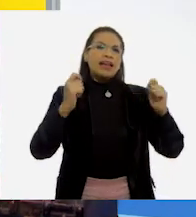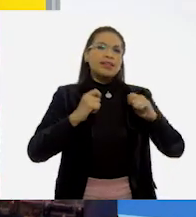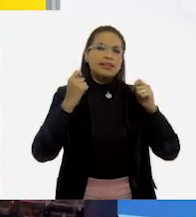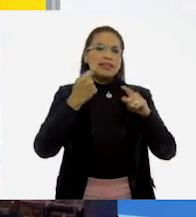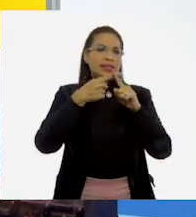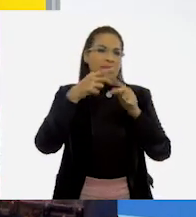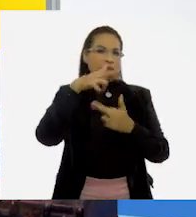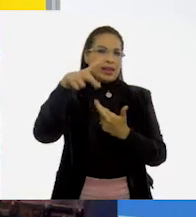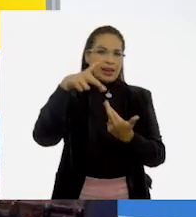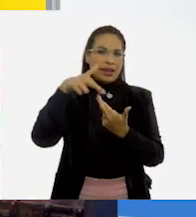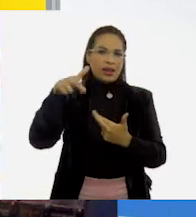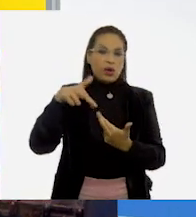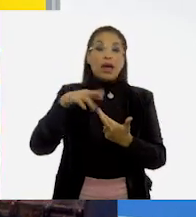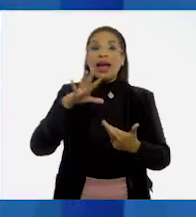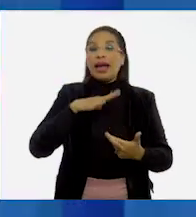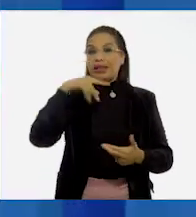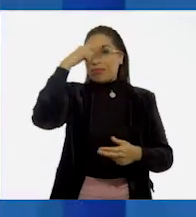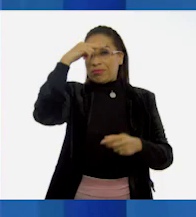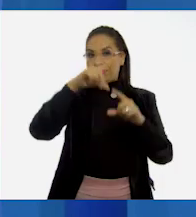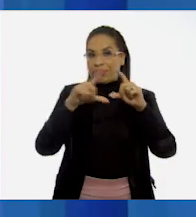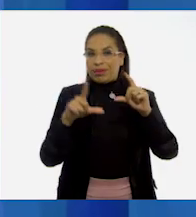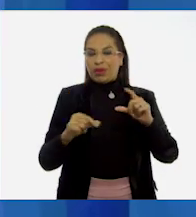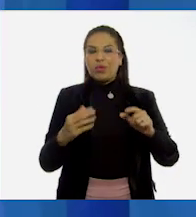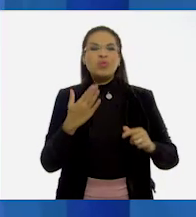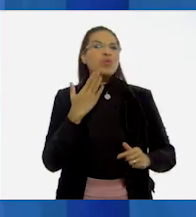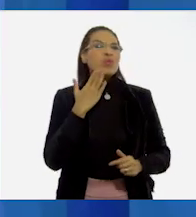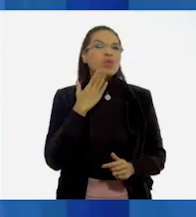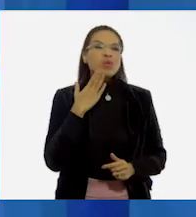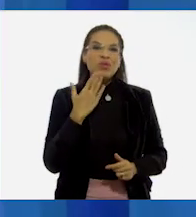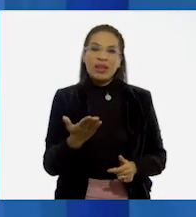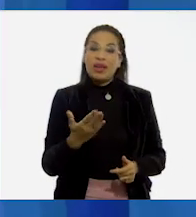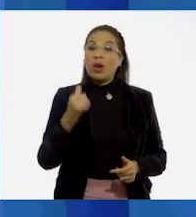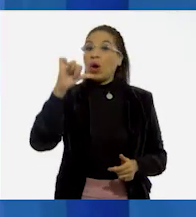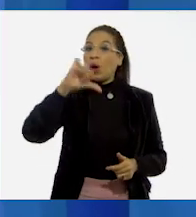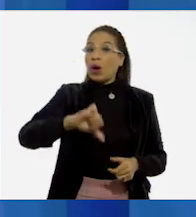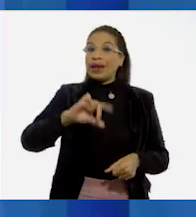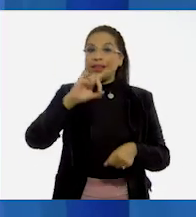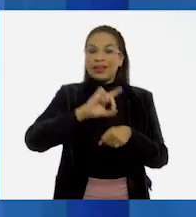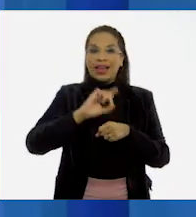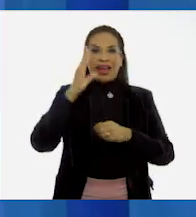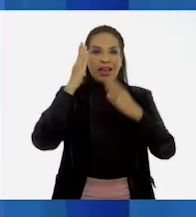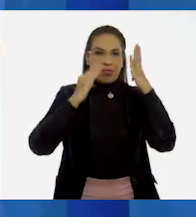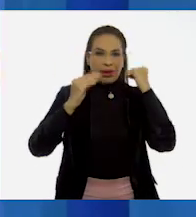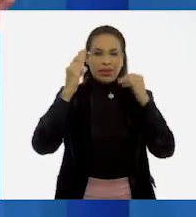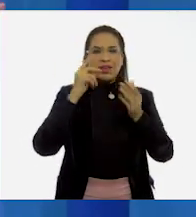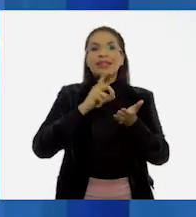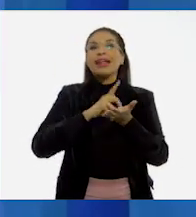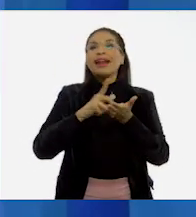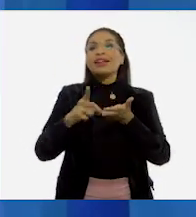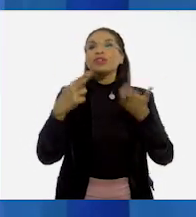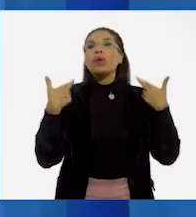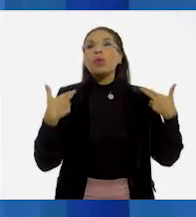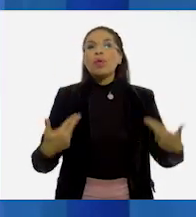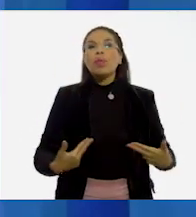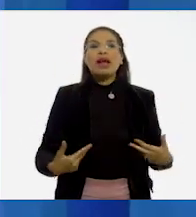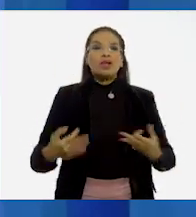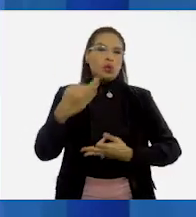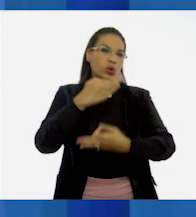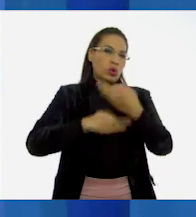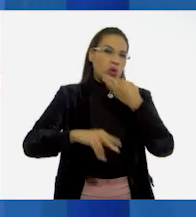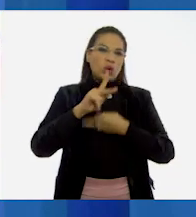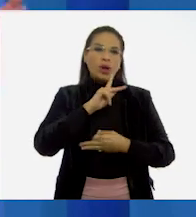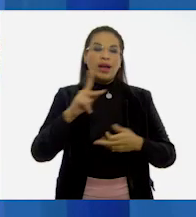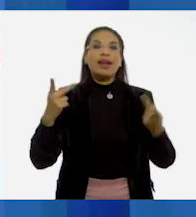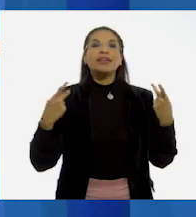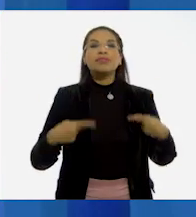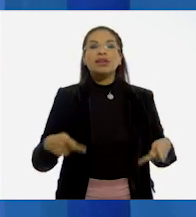cada región que hay también en México. Muy bien. Pues el día de hoy aprenderemos sobre los derechos humanos de todas las personas